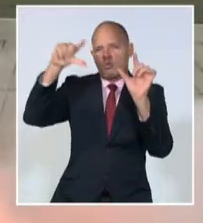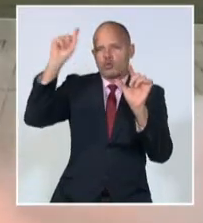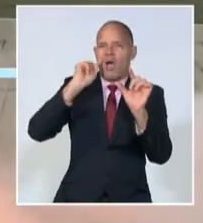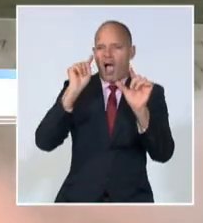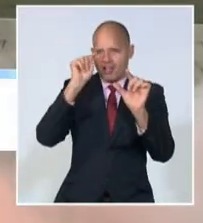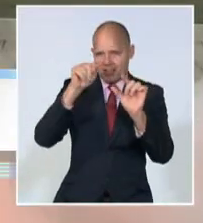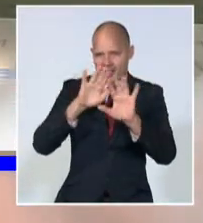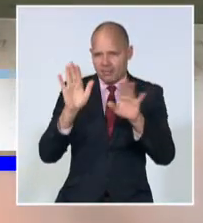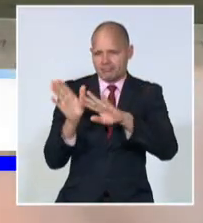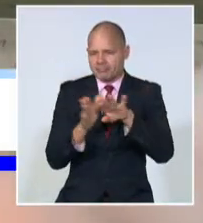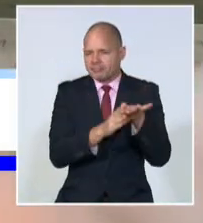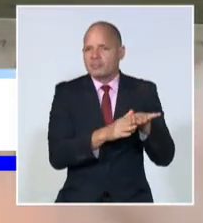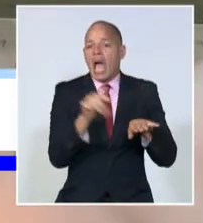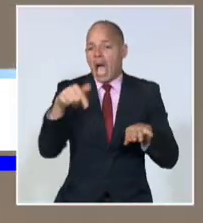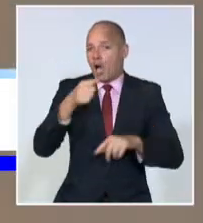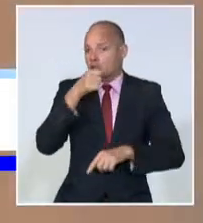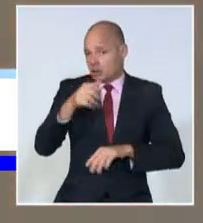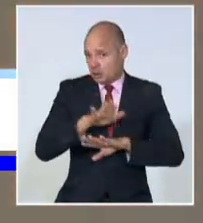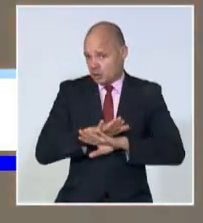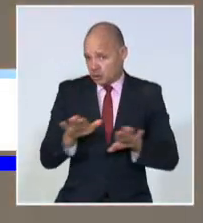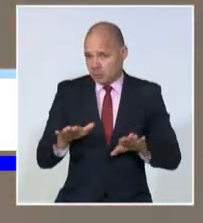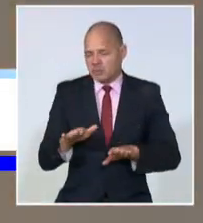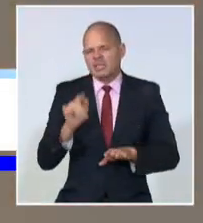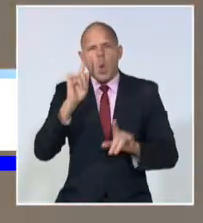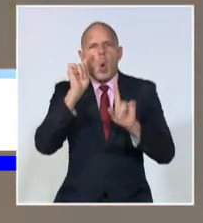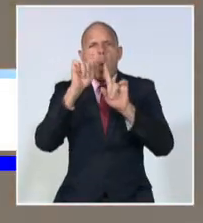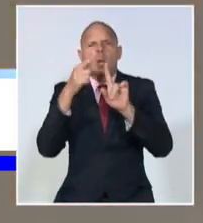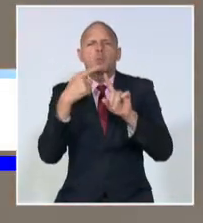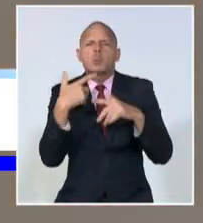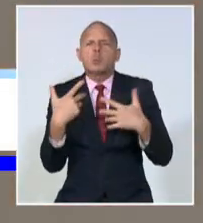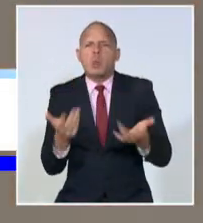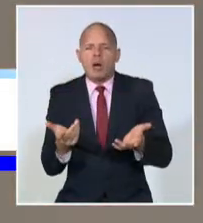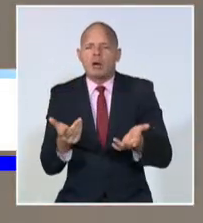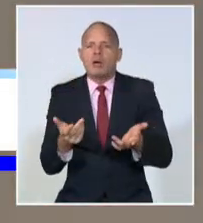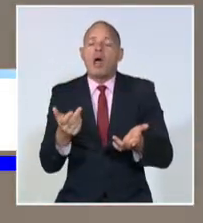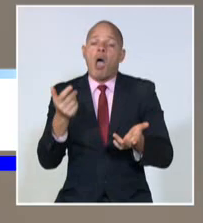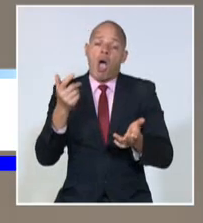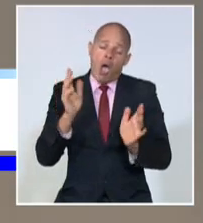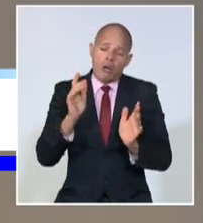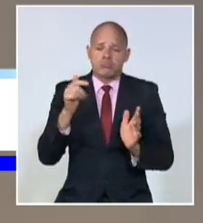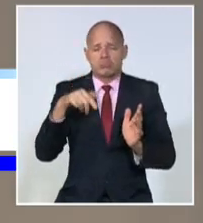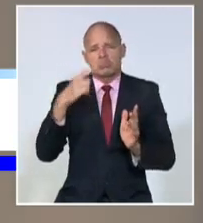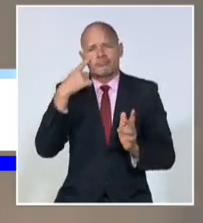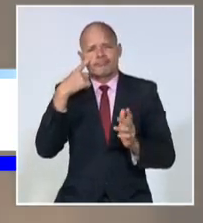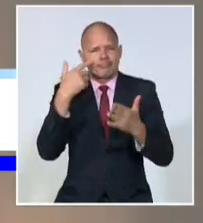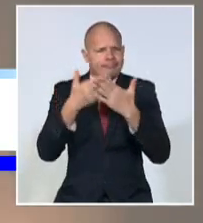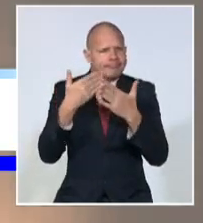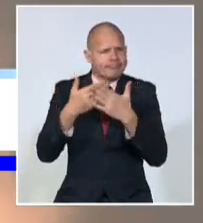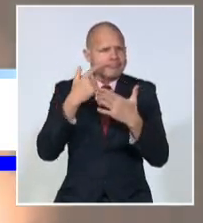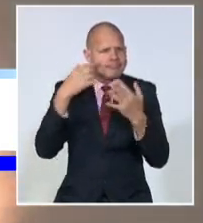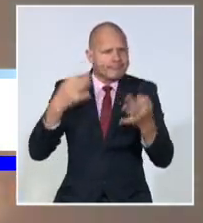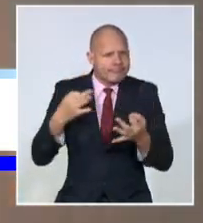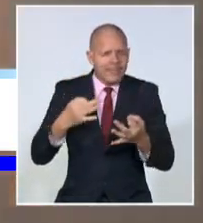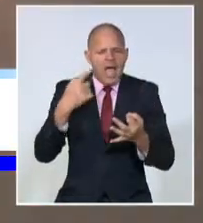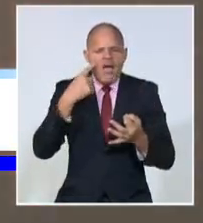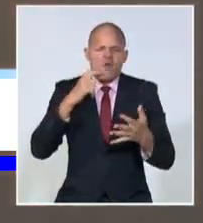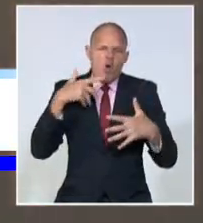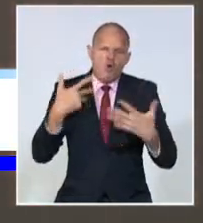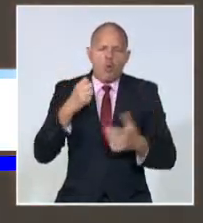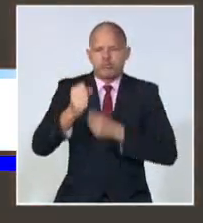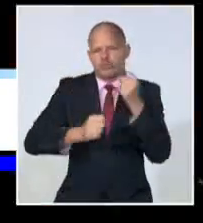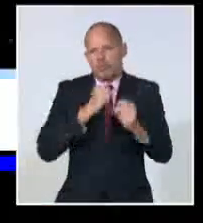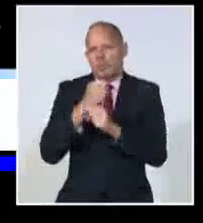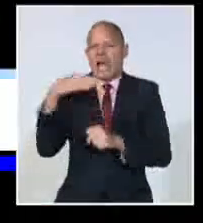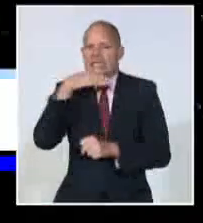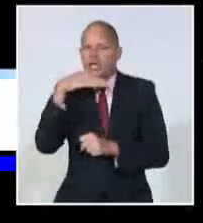Raskosmes informa que los principales objetivos del módulo Luna 25 serán comprobar la tecnología de alunizaje suave y